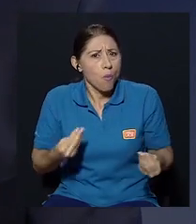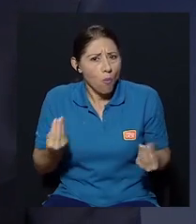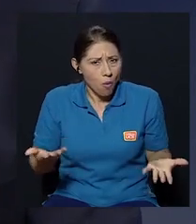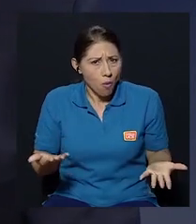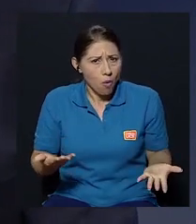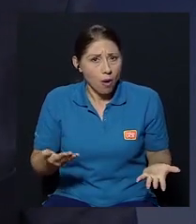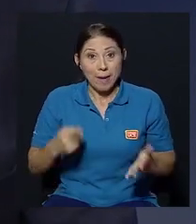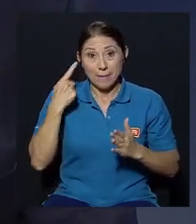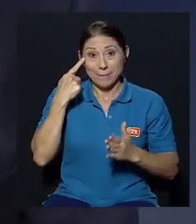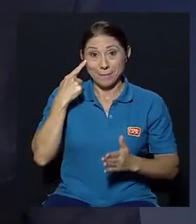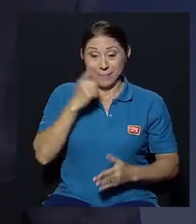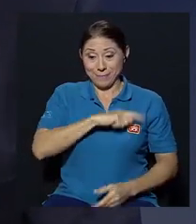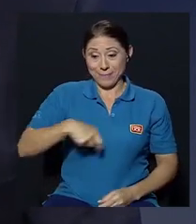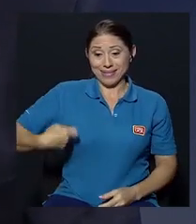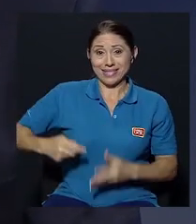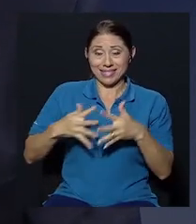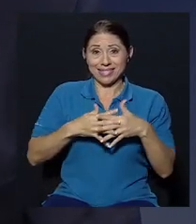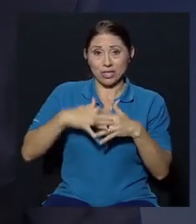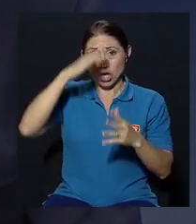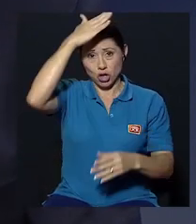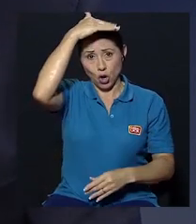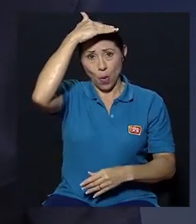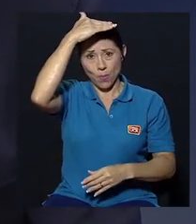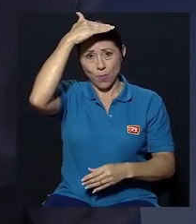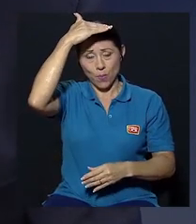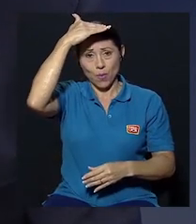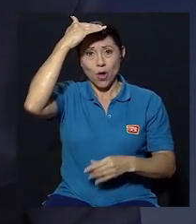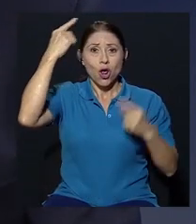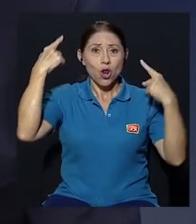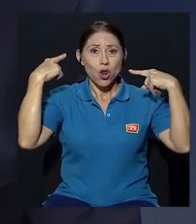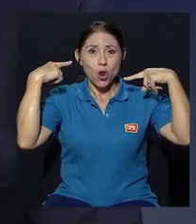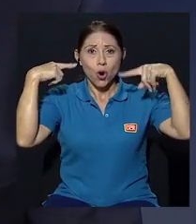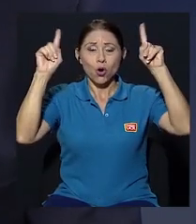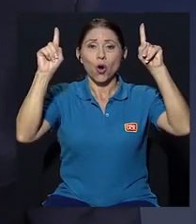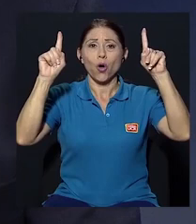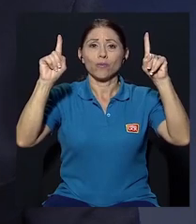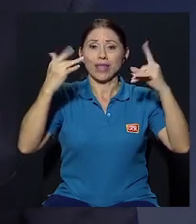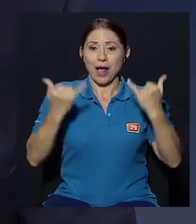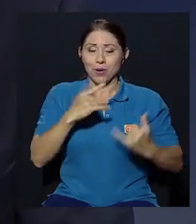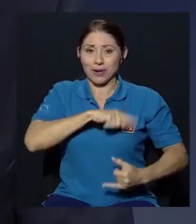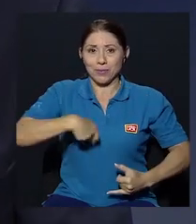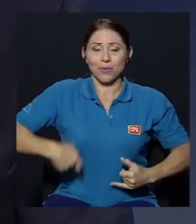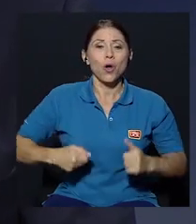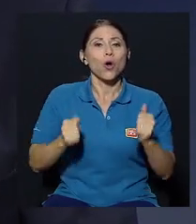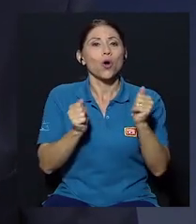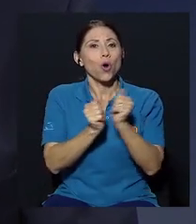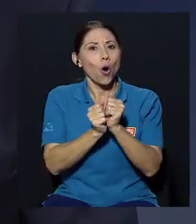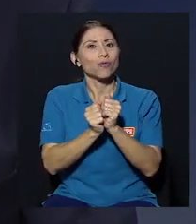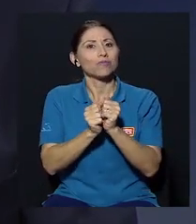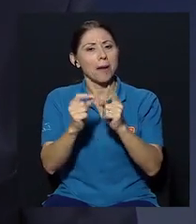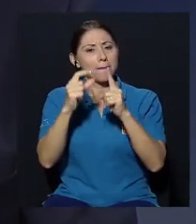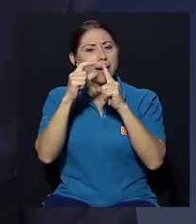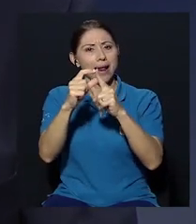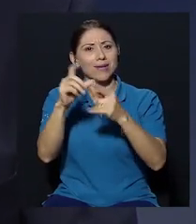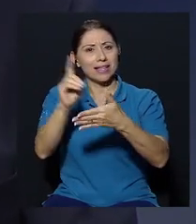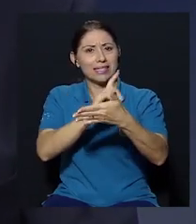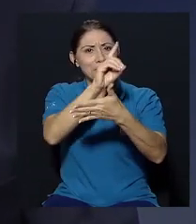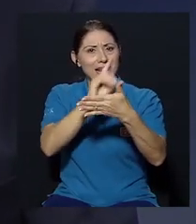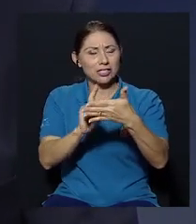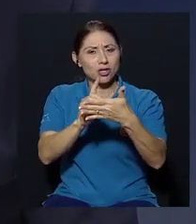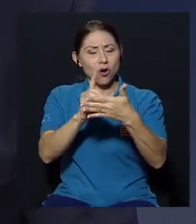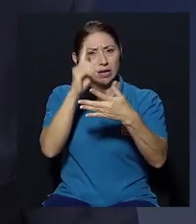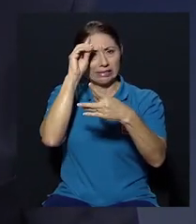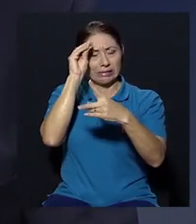a mí me duele Trump llegó al poder con la palabra discriminación escrita en su frente y nosotros